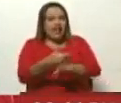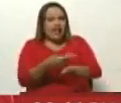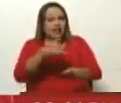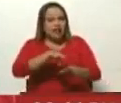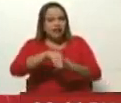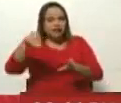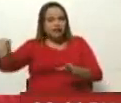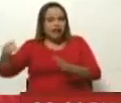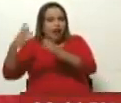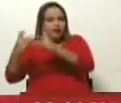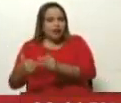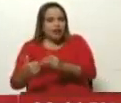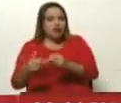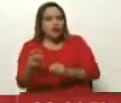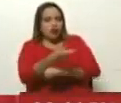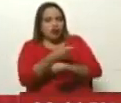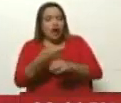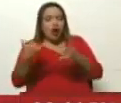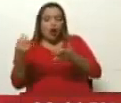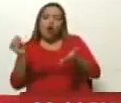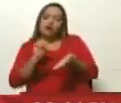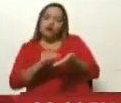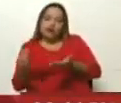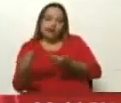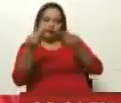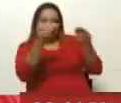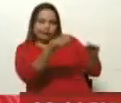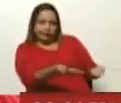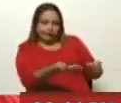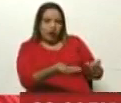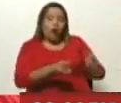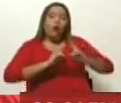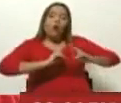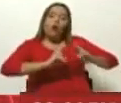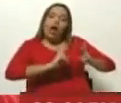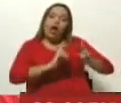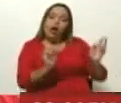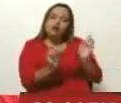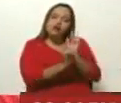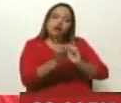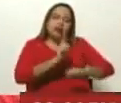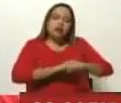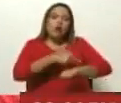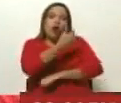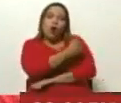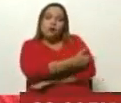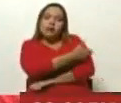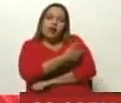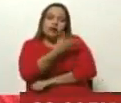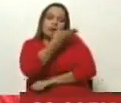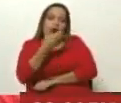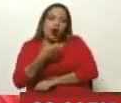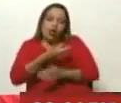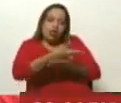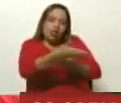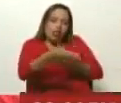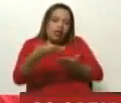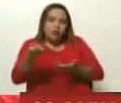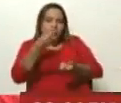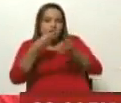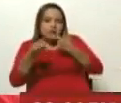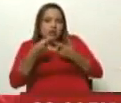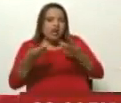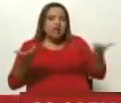de la administración. Por lo tanto, vamos a ver que, ojalá muy pronto, nuestros hospitales mejoren en dotación, en